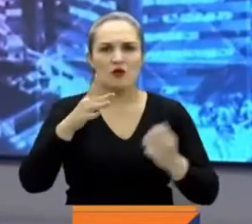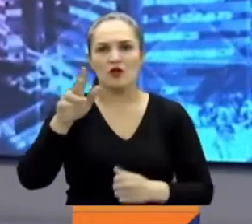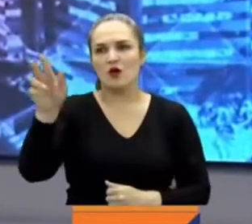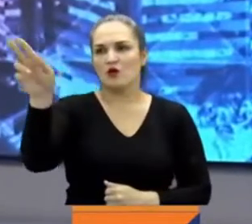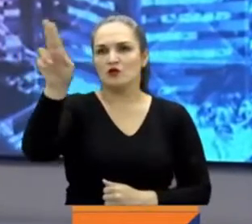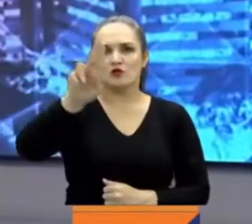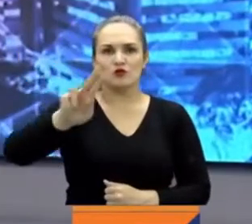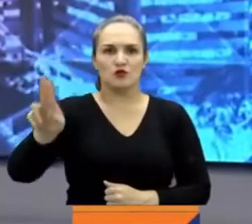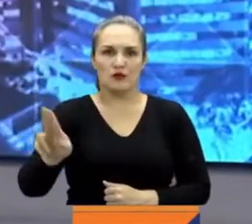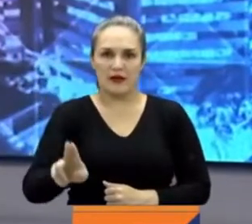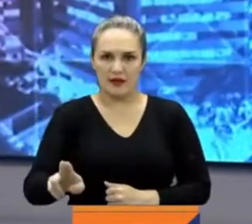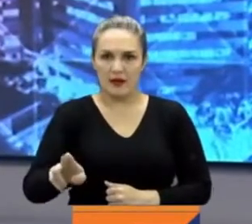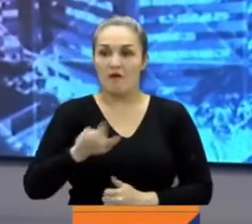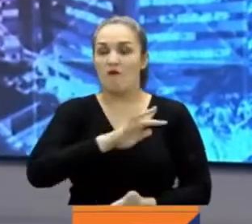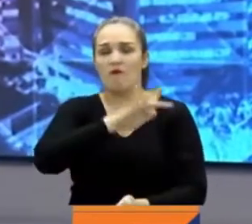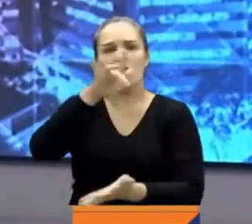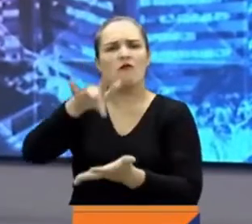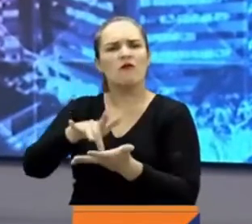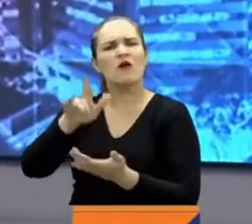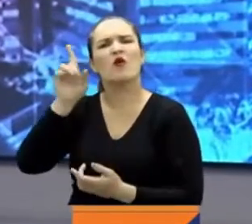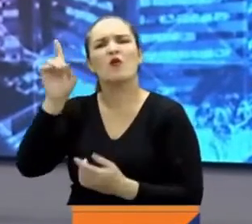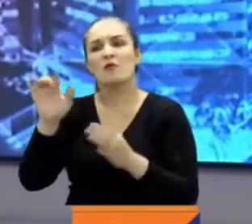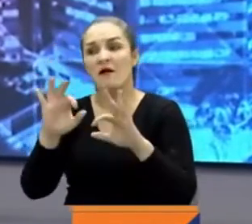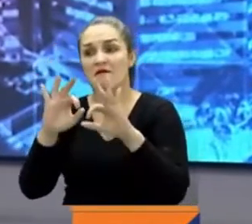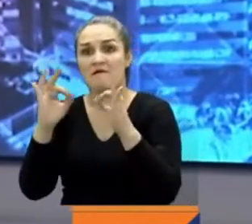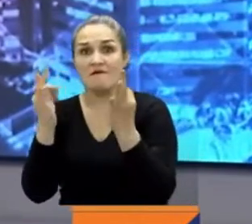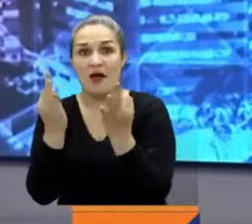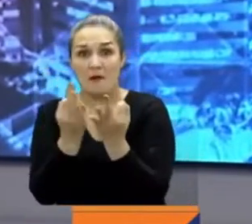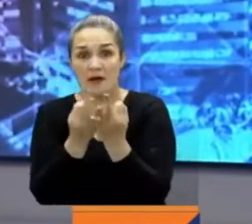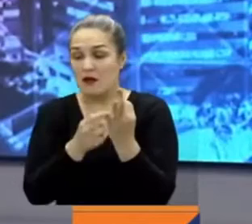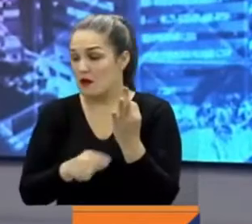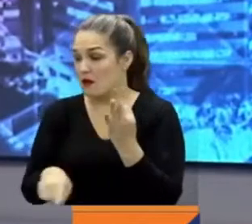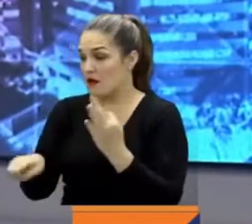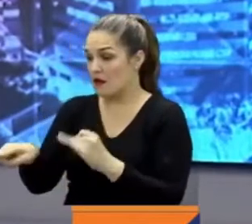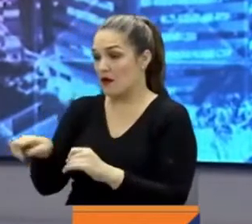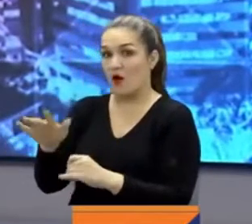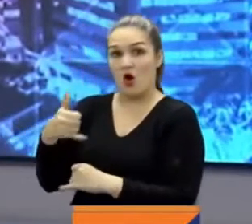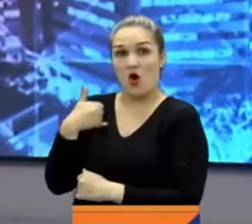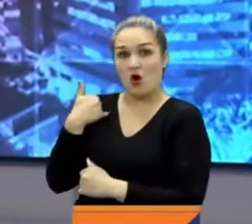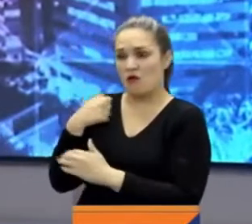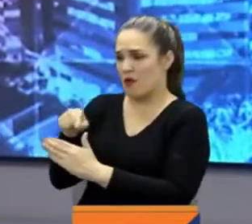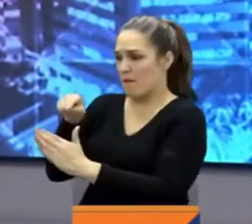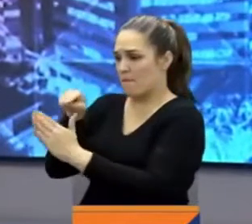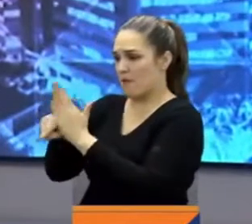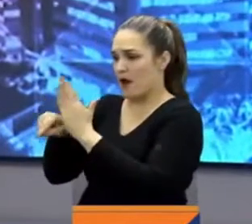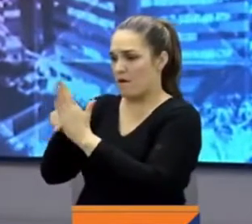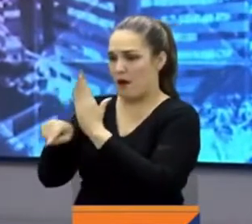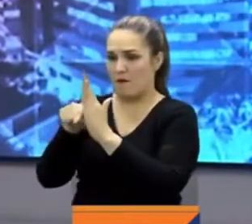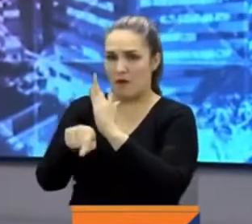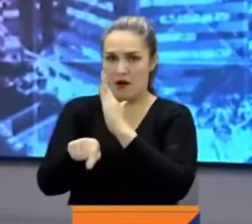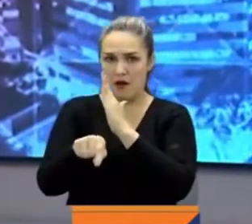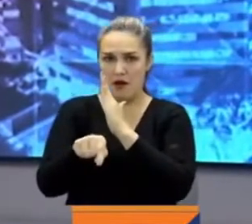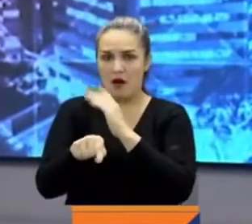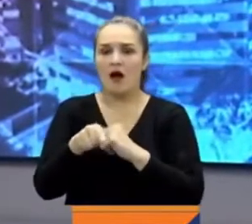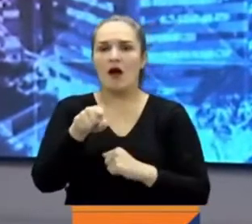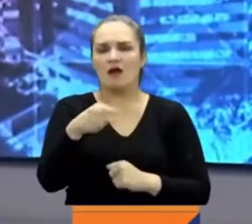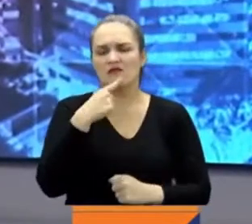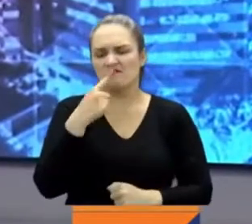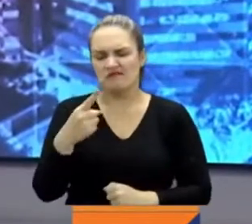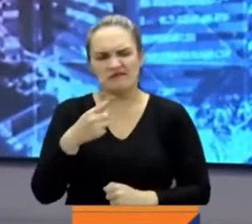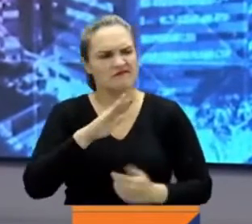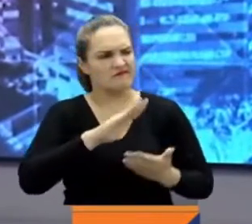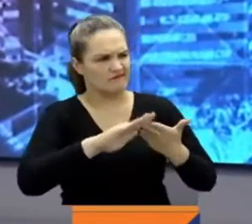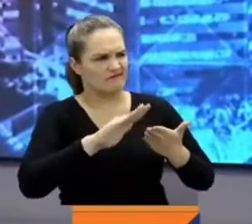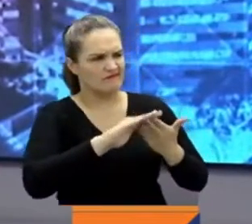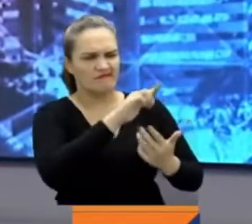visitó a las familias de los tres jóvenes asesinados en hechos que son materia de investigación. El general pidió perdón y advirtió que en